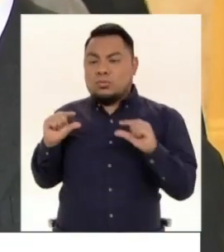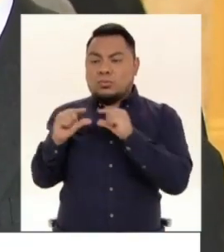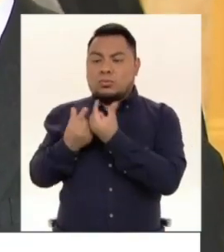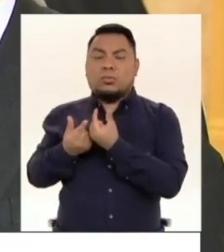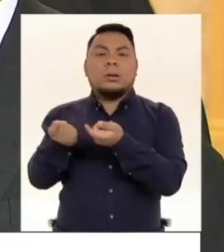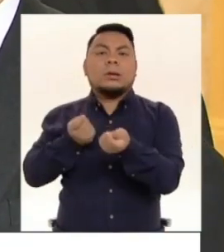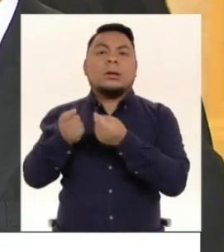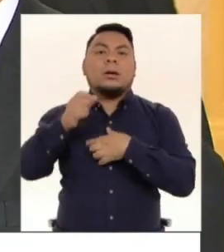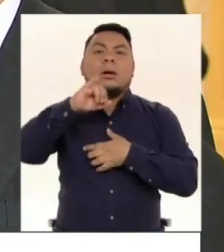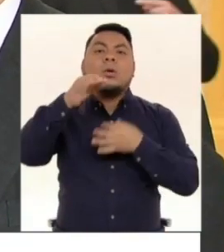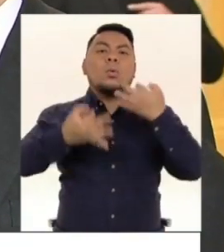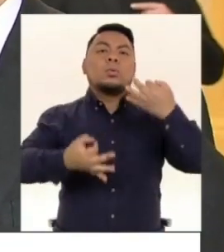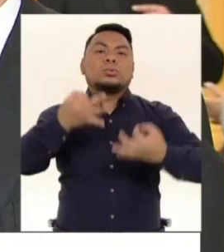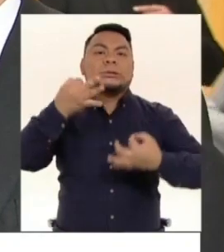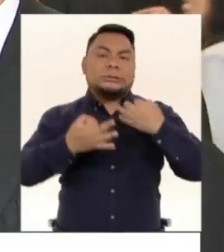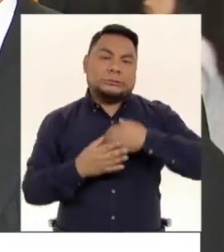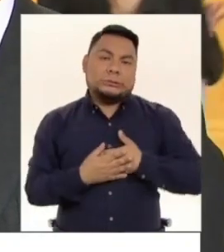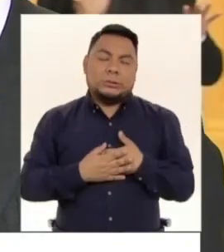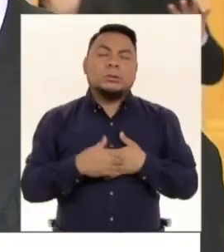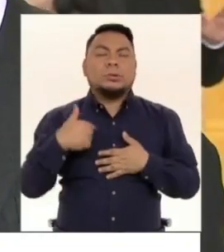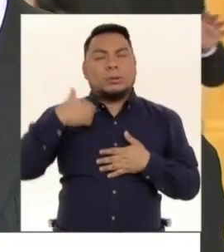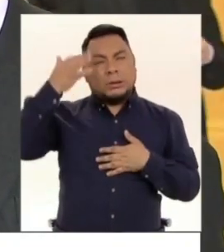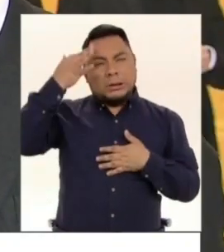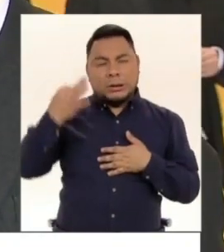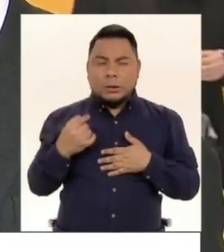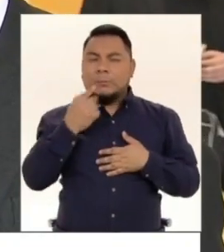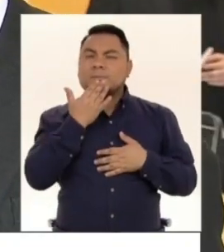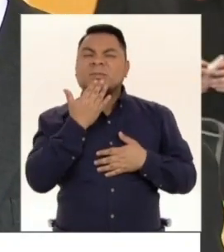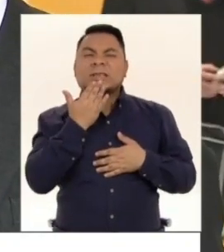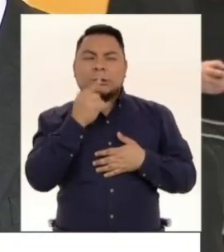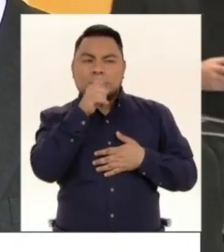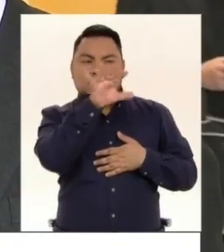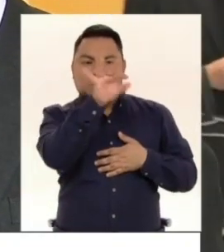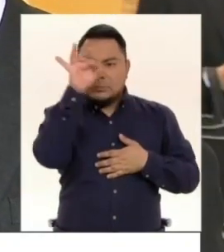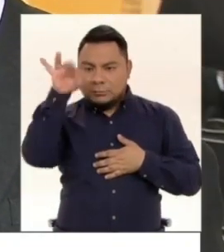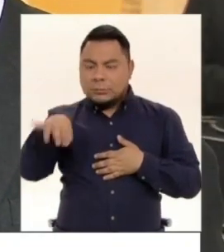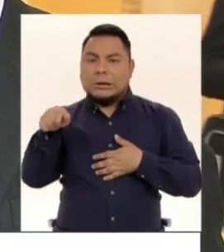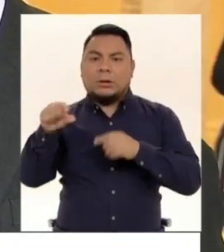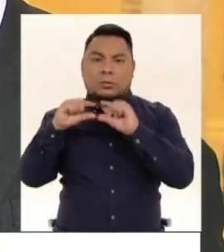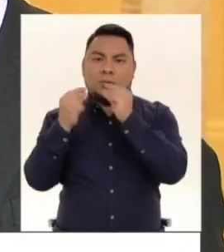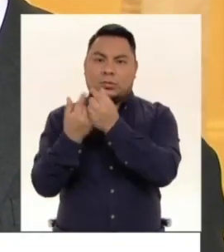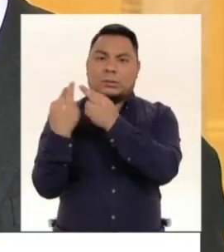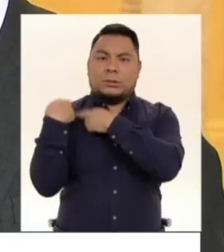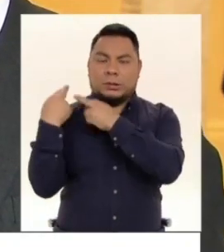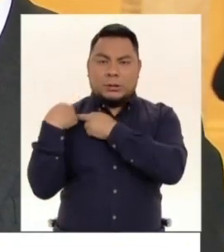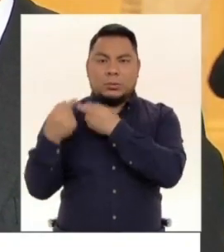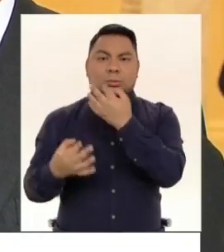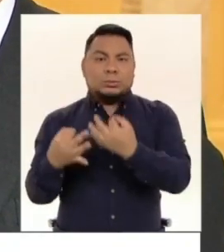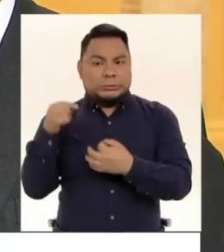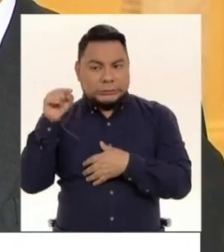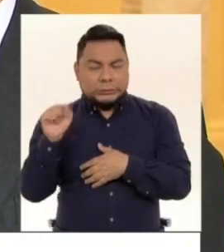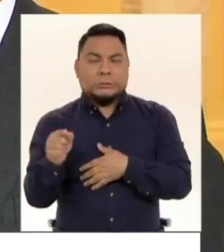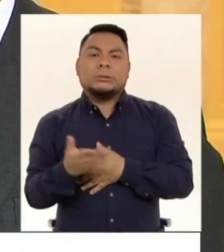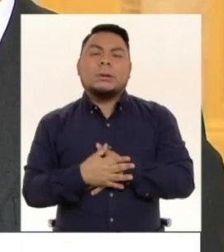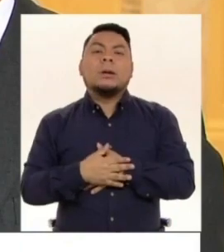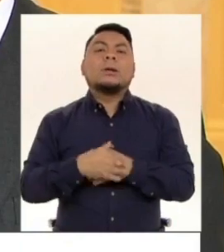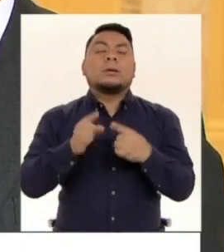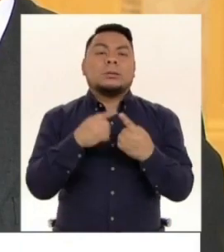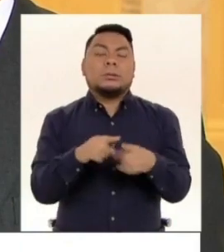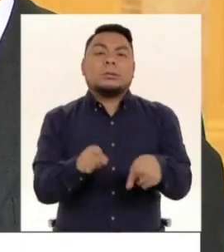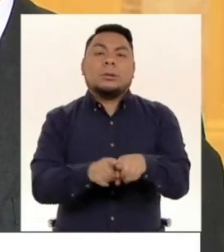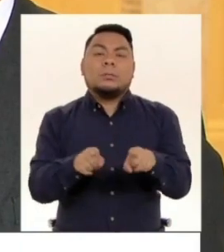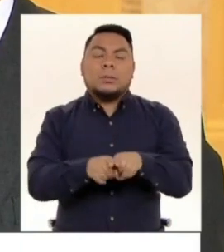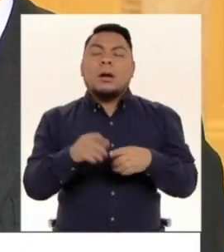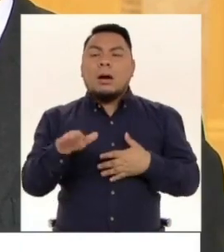que en Gilbert Violeta tenemos ahí un representante que va a trabajar activamente en esa comisión. Y por otro